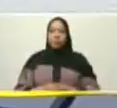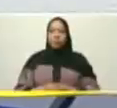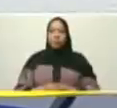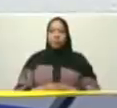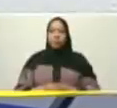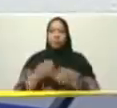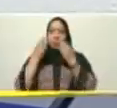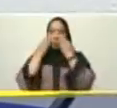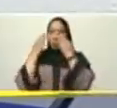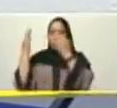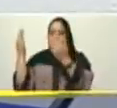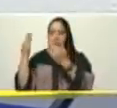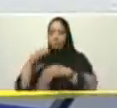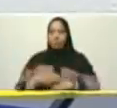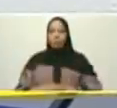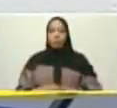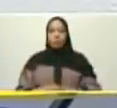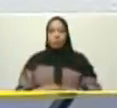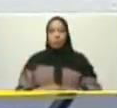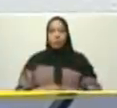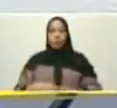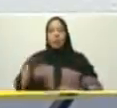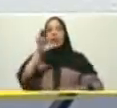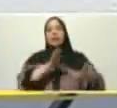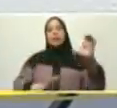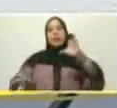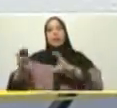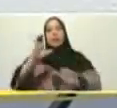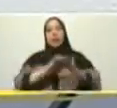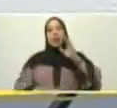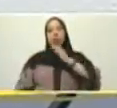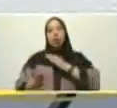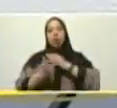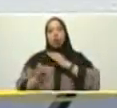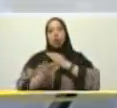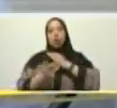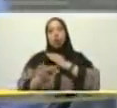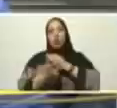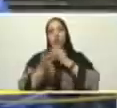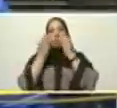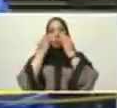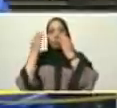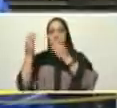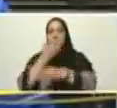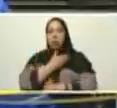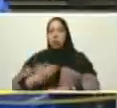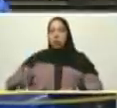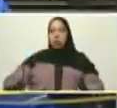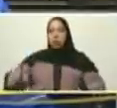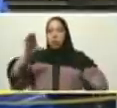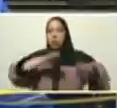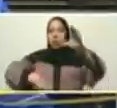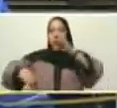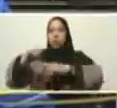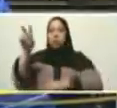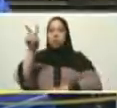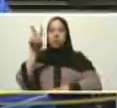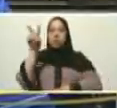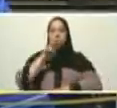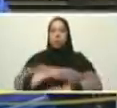ministra del poder popular para la ciencia presidenta del consejo científico de Venezuela